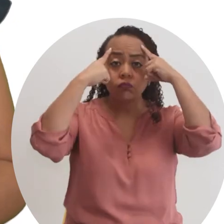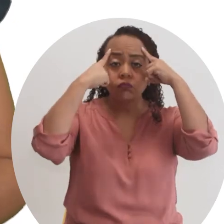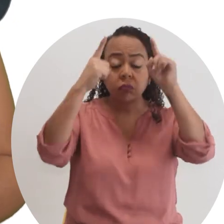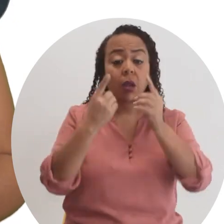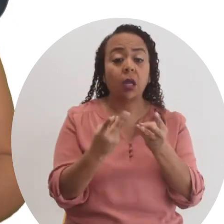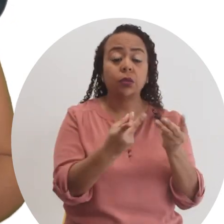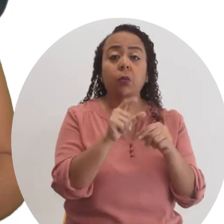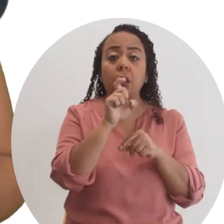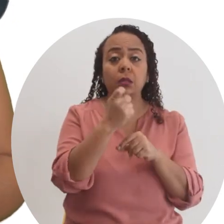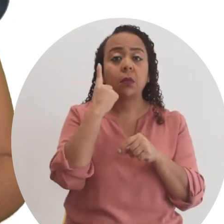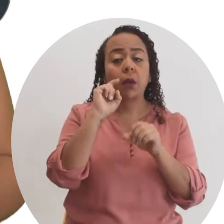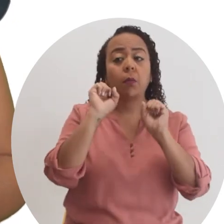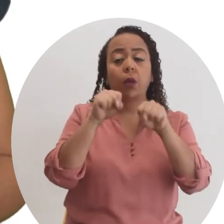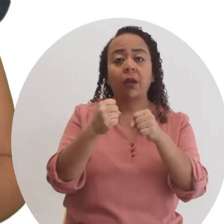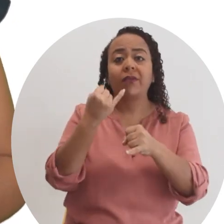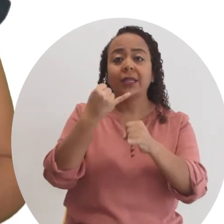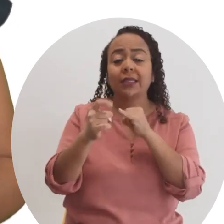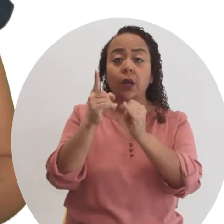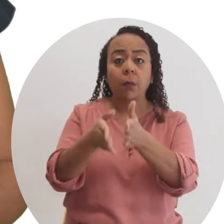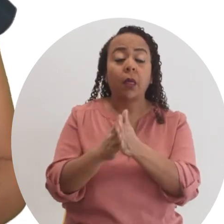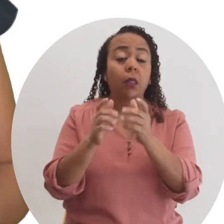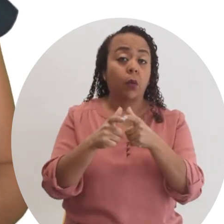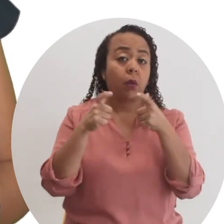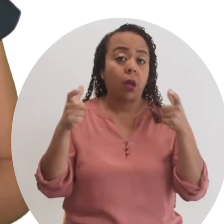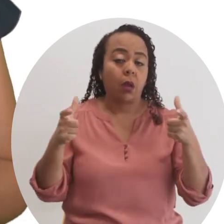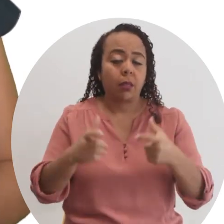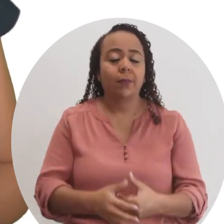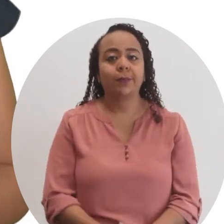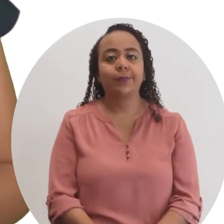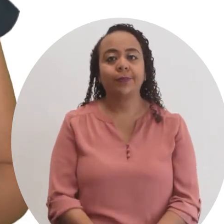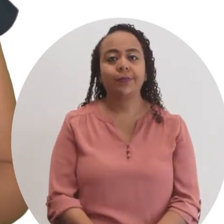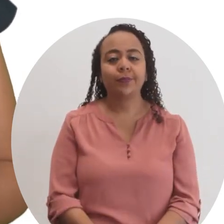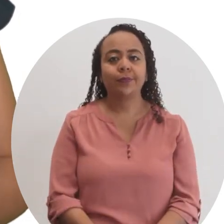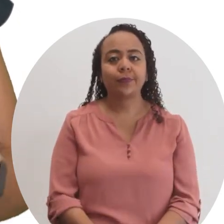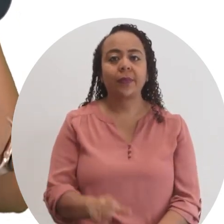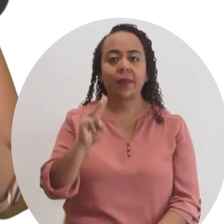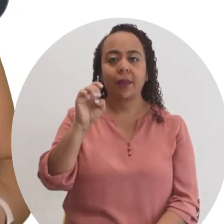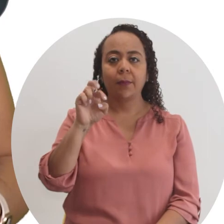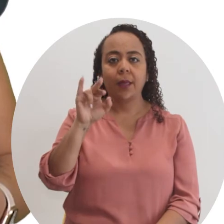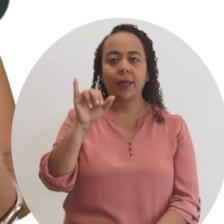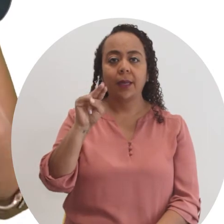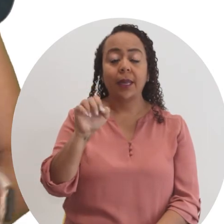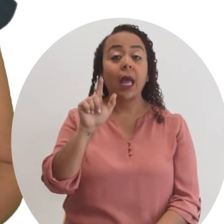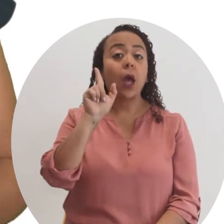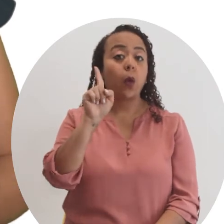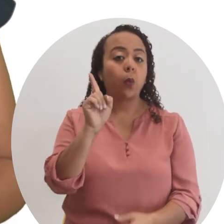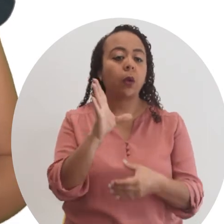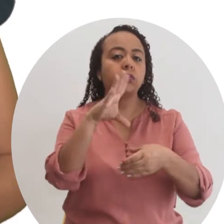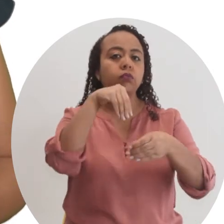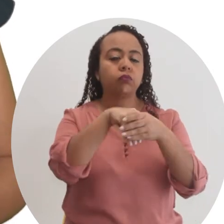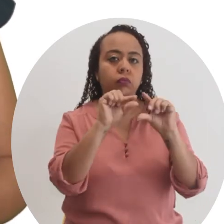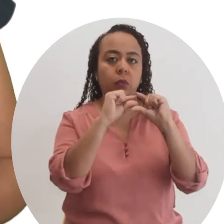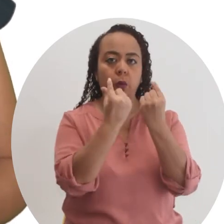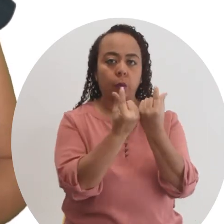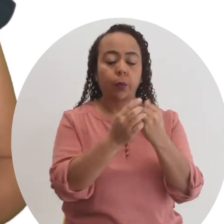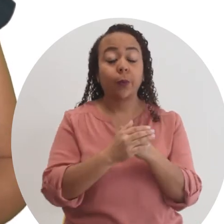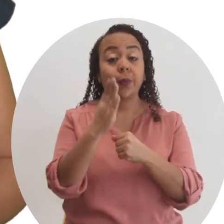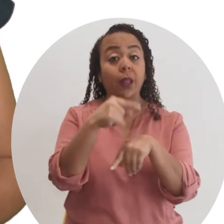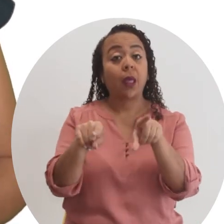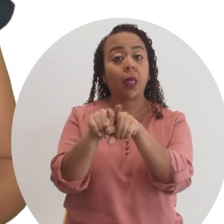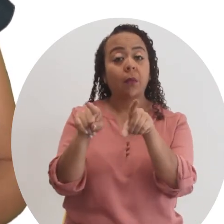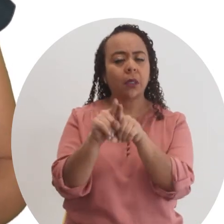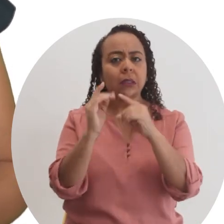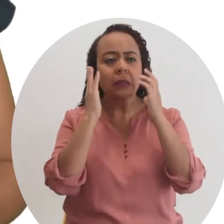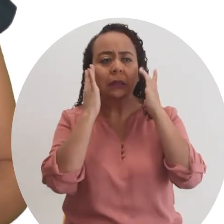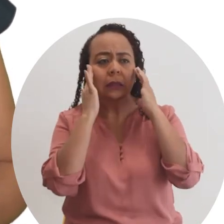conseguir los insumos necesarios para finalizar un pedido grande que les hicieron. Marina es una de las integrantes del grupo